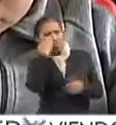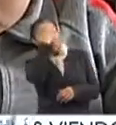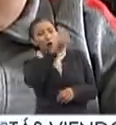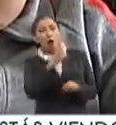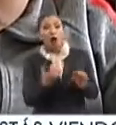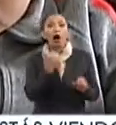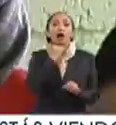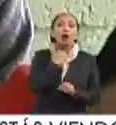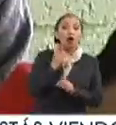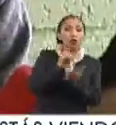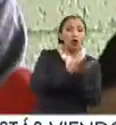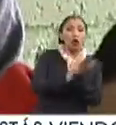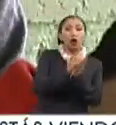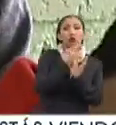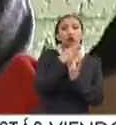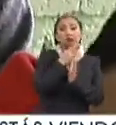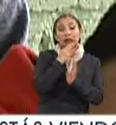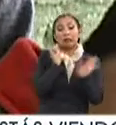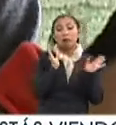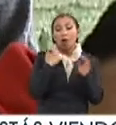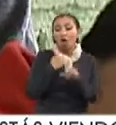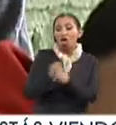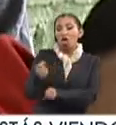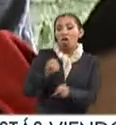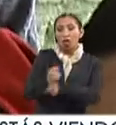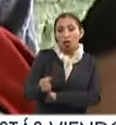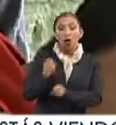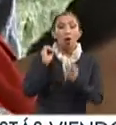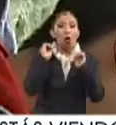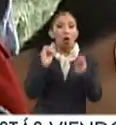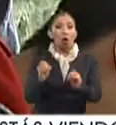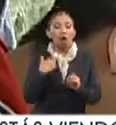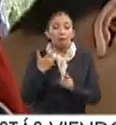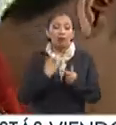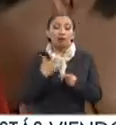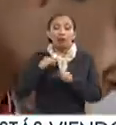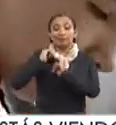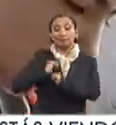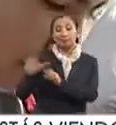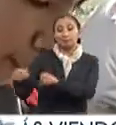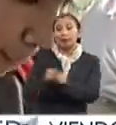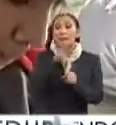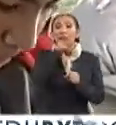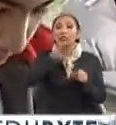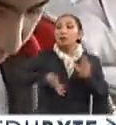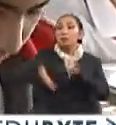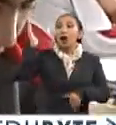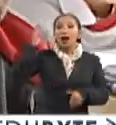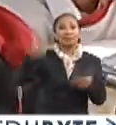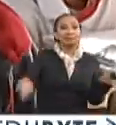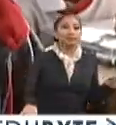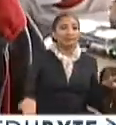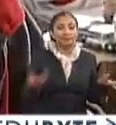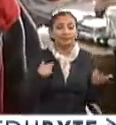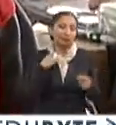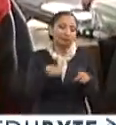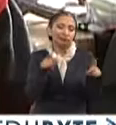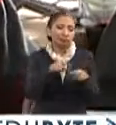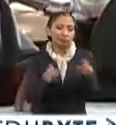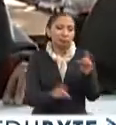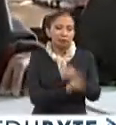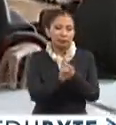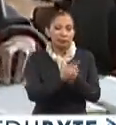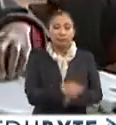consumo de alcohol o drogas, que sufran maltrato, que tengan cuidadores y sus padres no se involucren en la crianza, entre otras